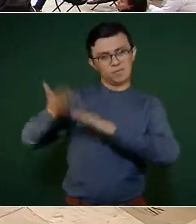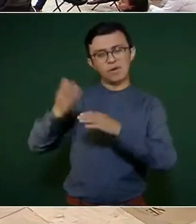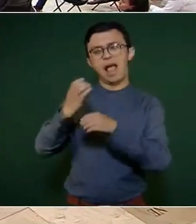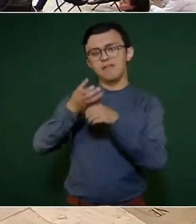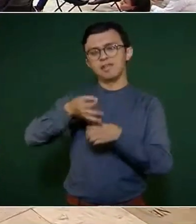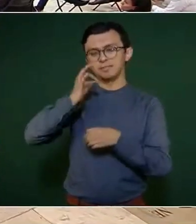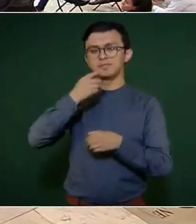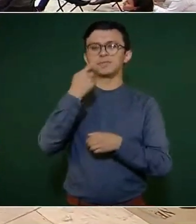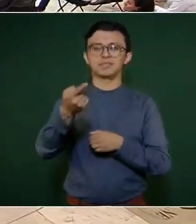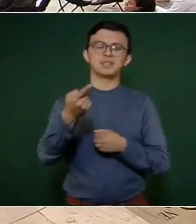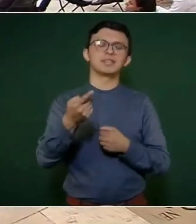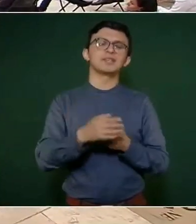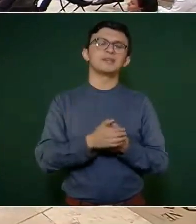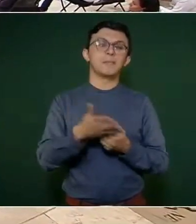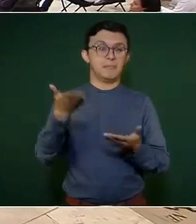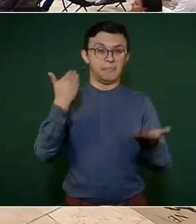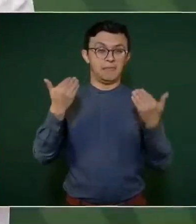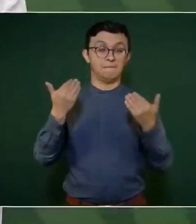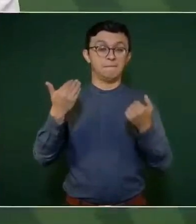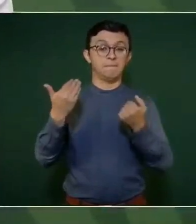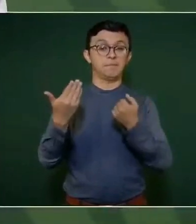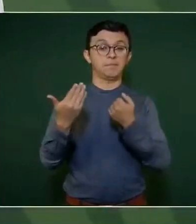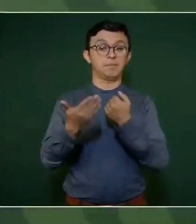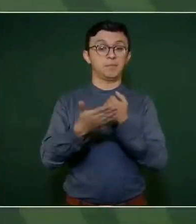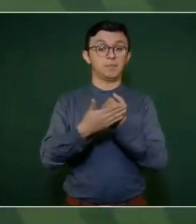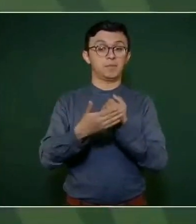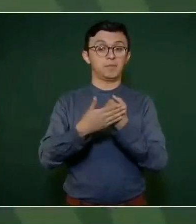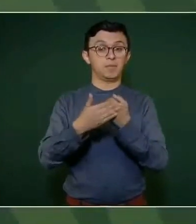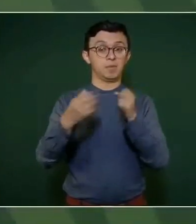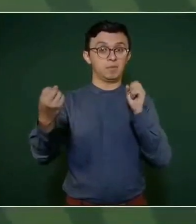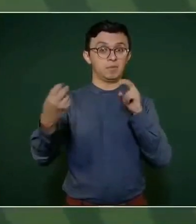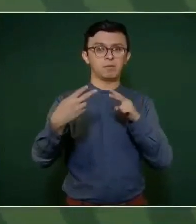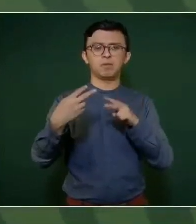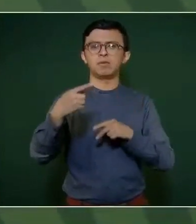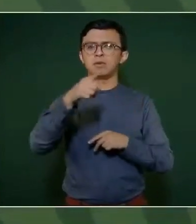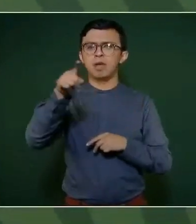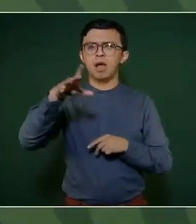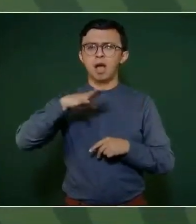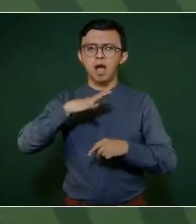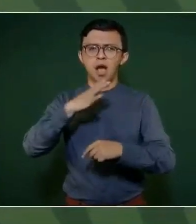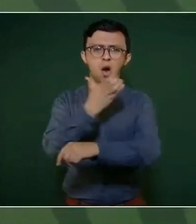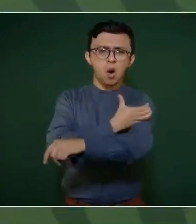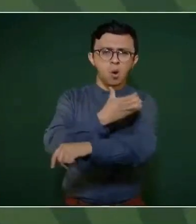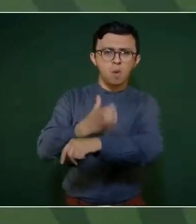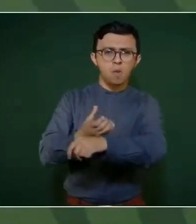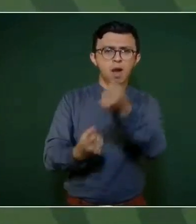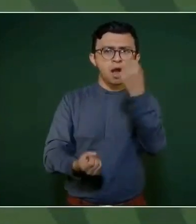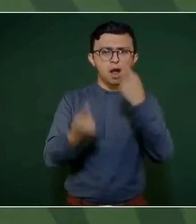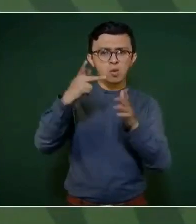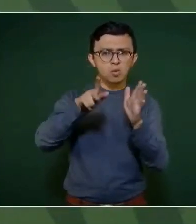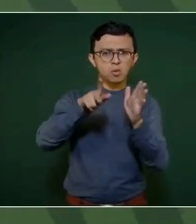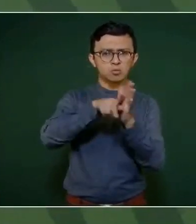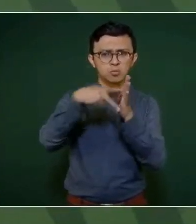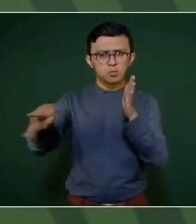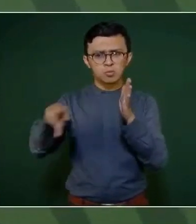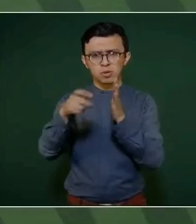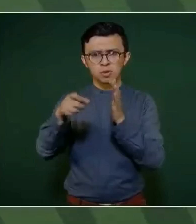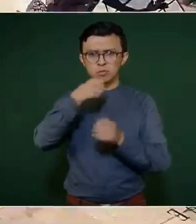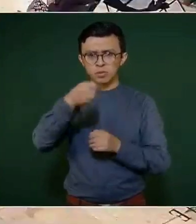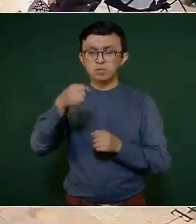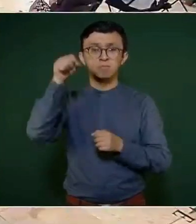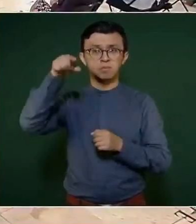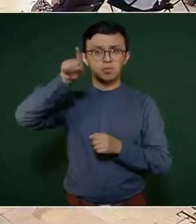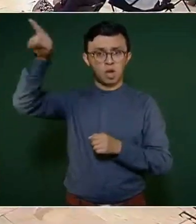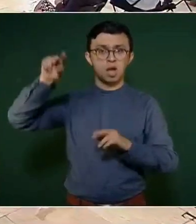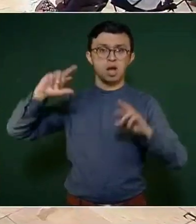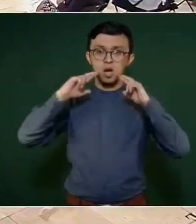van a estar compañeros de medios en la reunión de gobernadores, sí, ahí